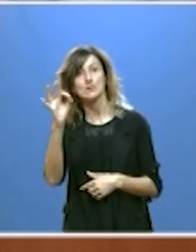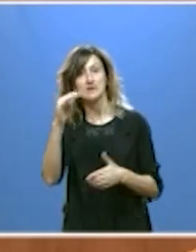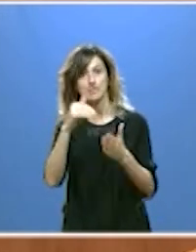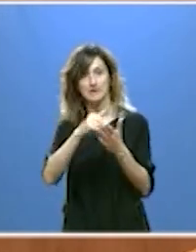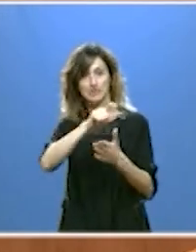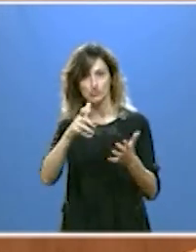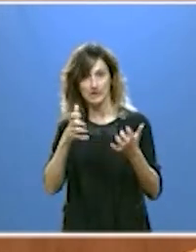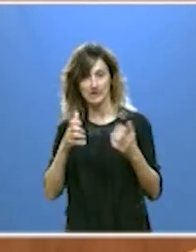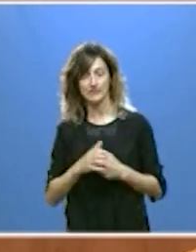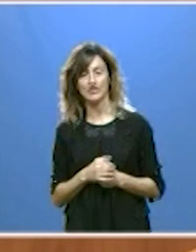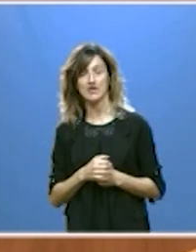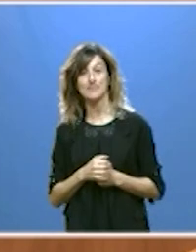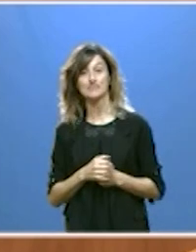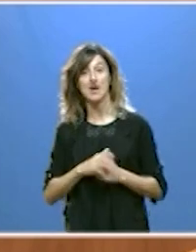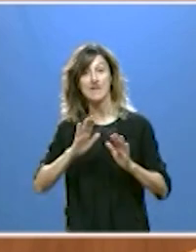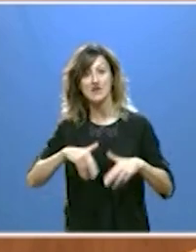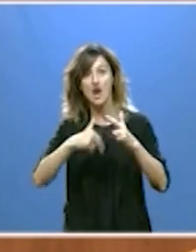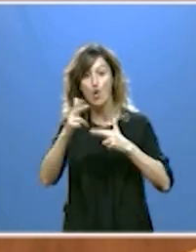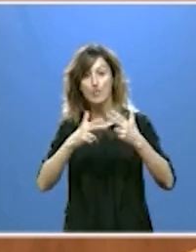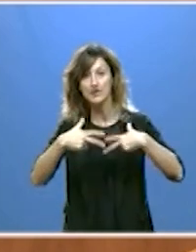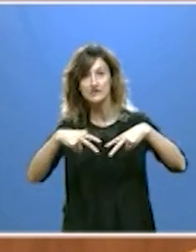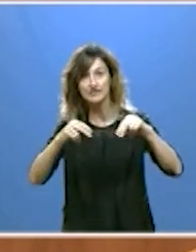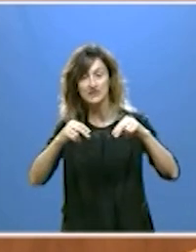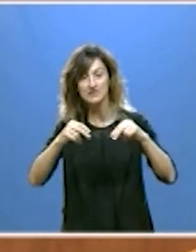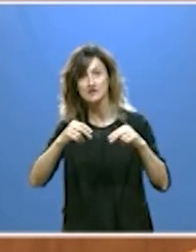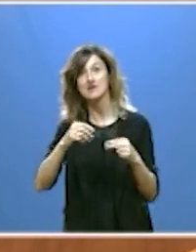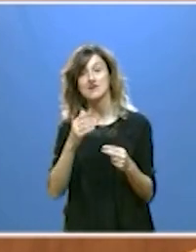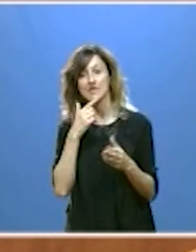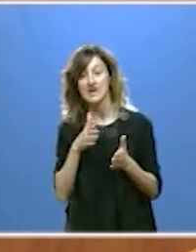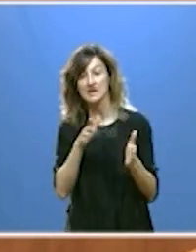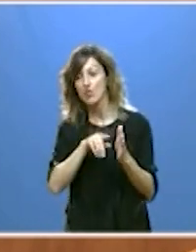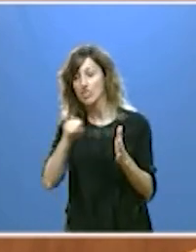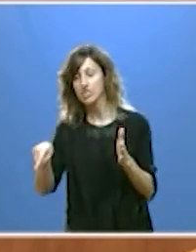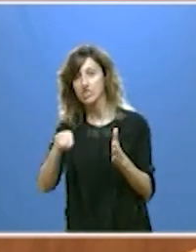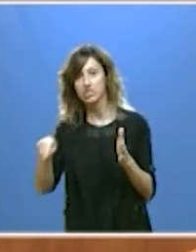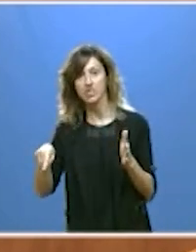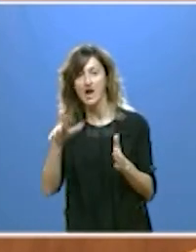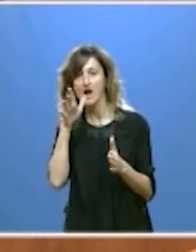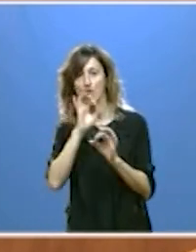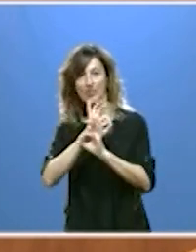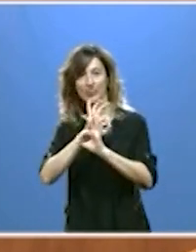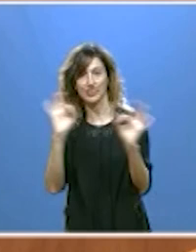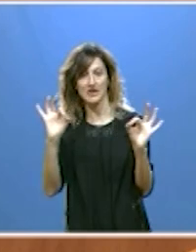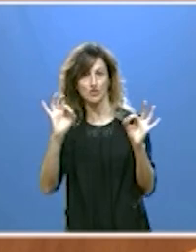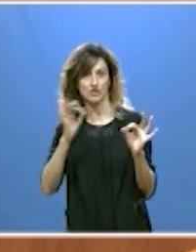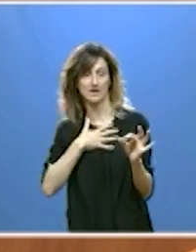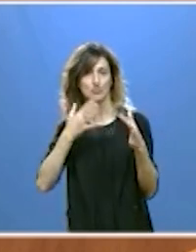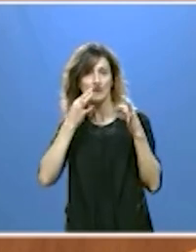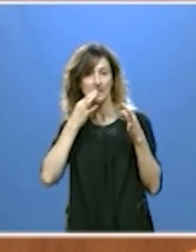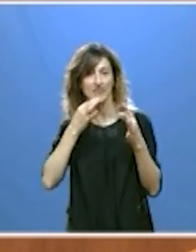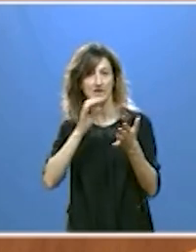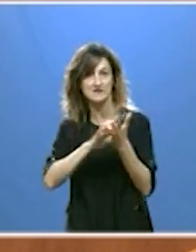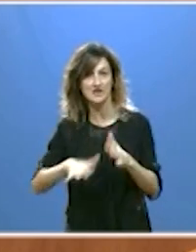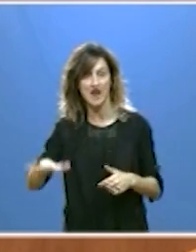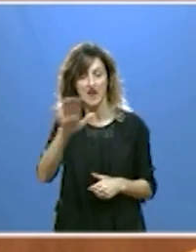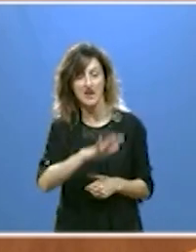haciendo que cuando finalicen las obras el vertido cero a nuestros ríos sea una realidad en todo el territorio de Castilla y León